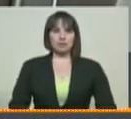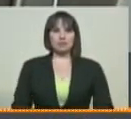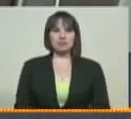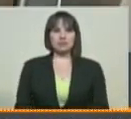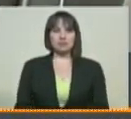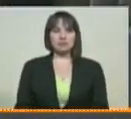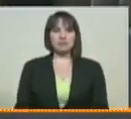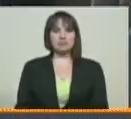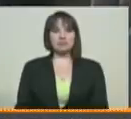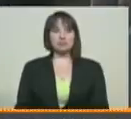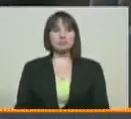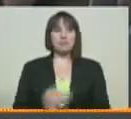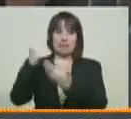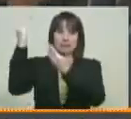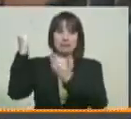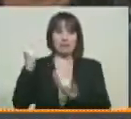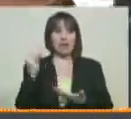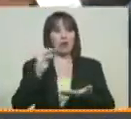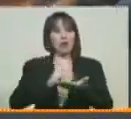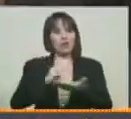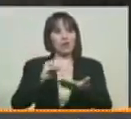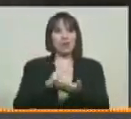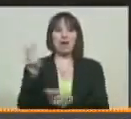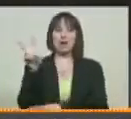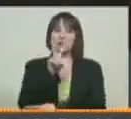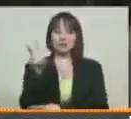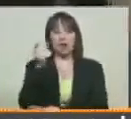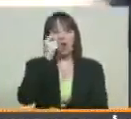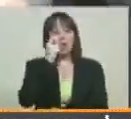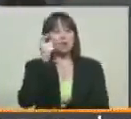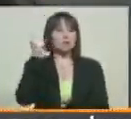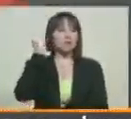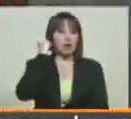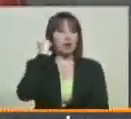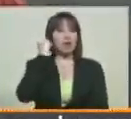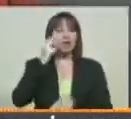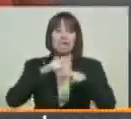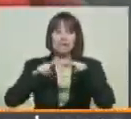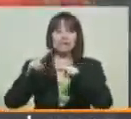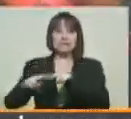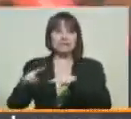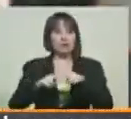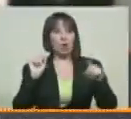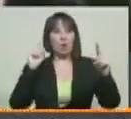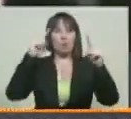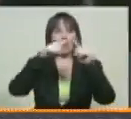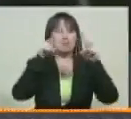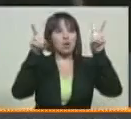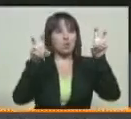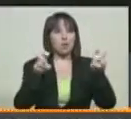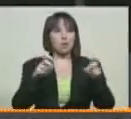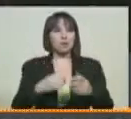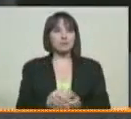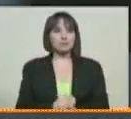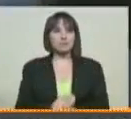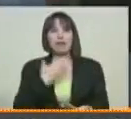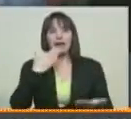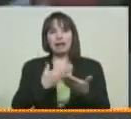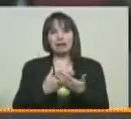Así arribaron a la tierra de Bolívar, hombres, mujeres y niños con metas nuevas. Gracias. Gracias.